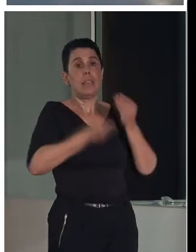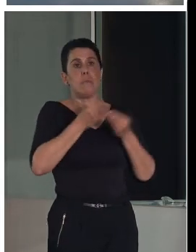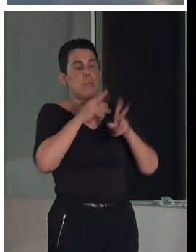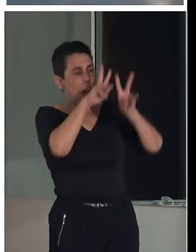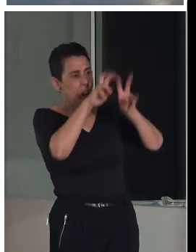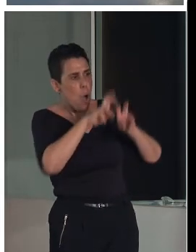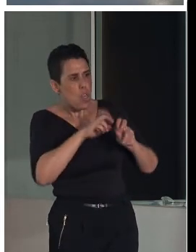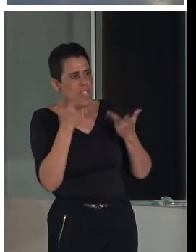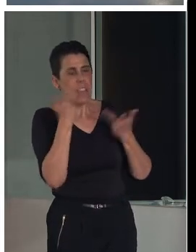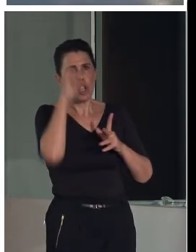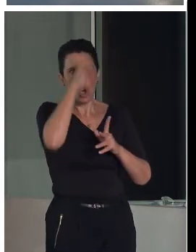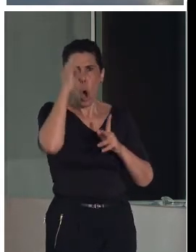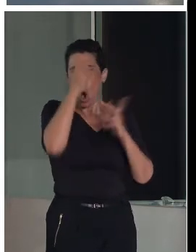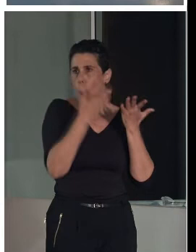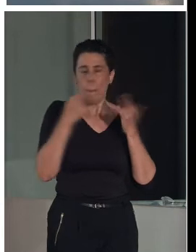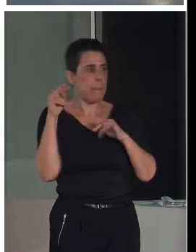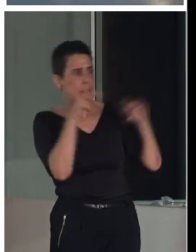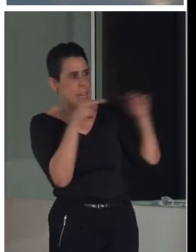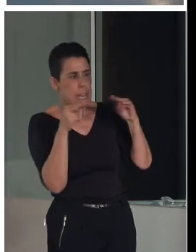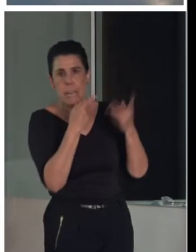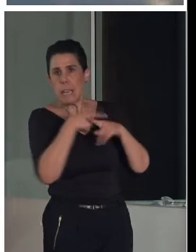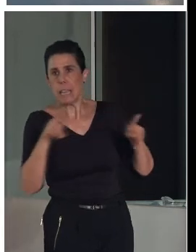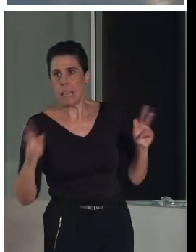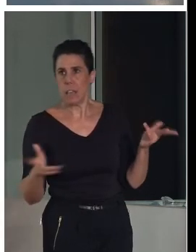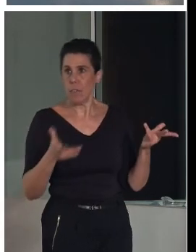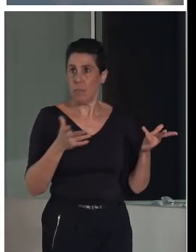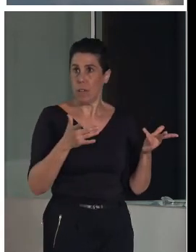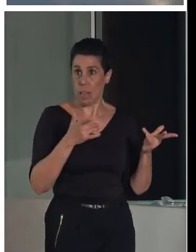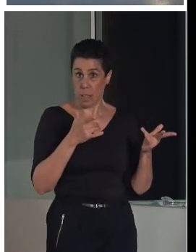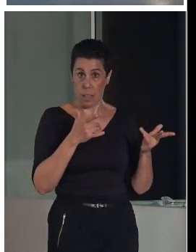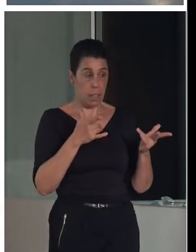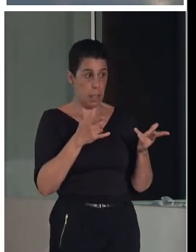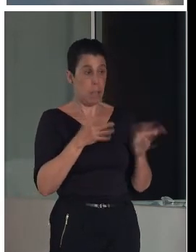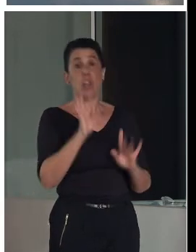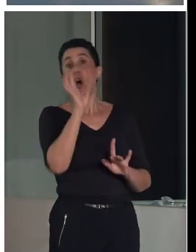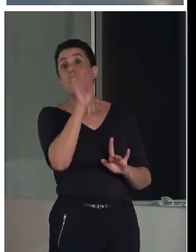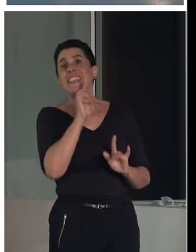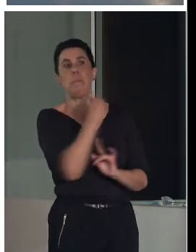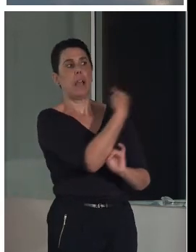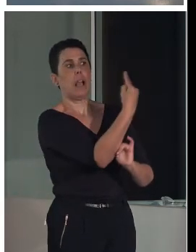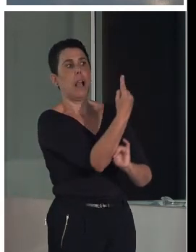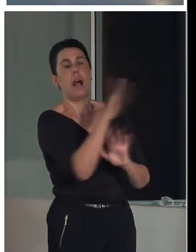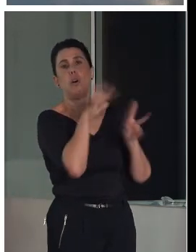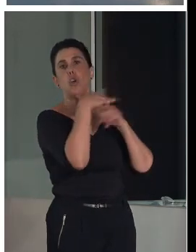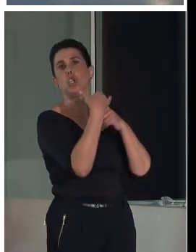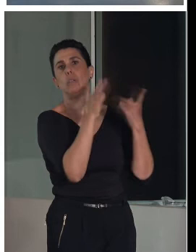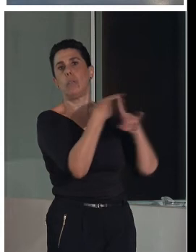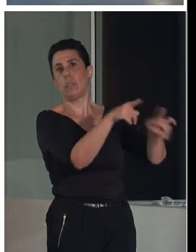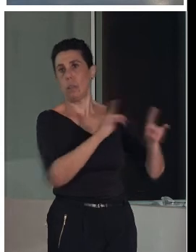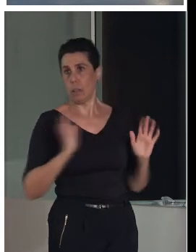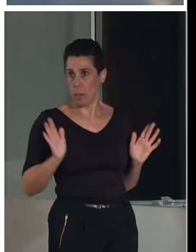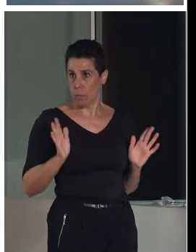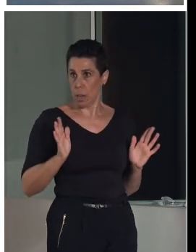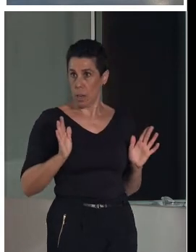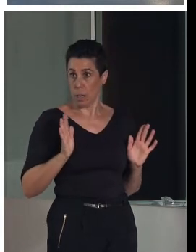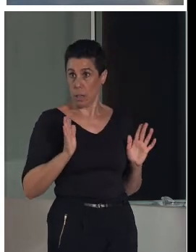perspectivas. Tenemos que llegar a soluciones con un sesgo común, pero pensando en la singularidad de los casos. Una singularidad marcada no